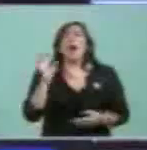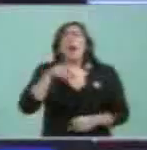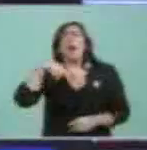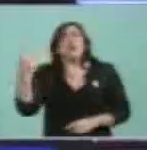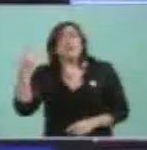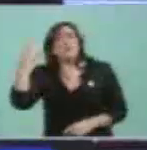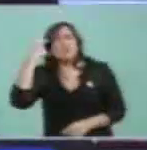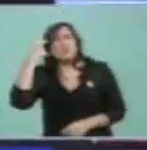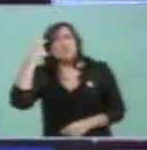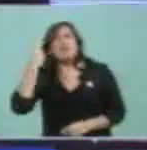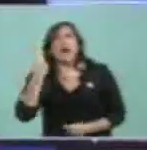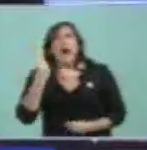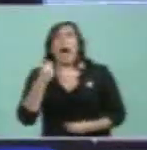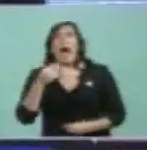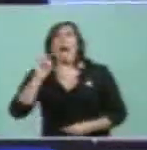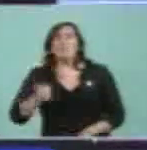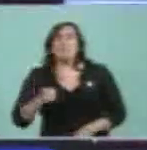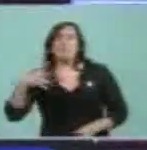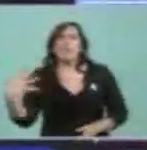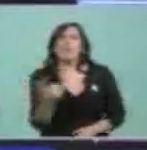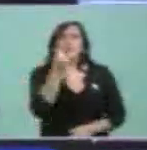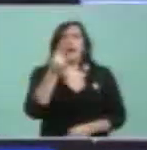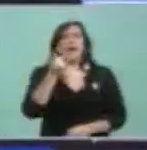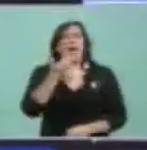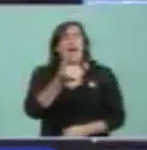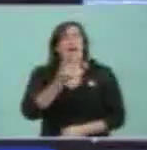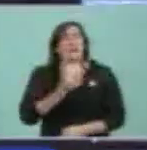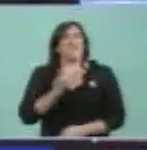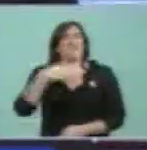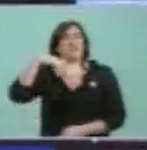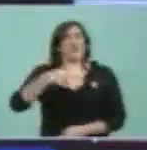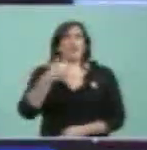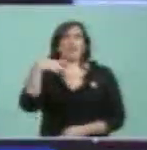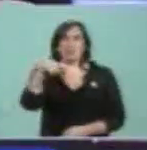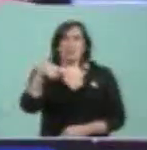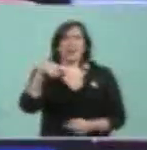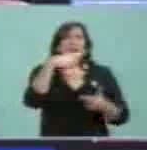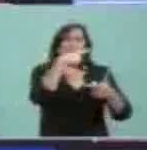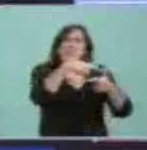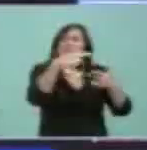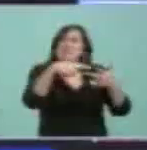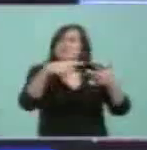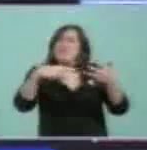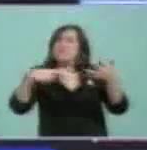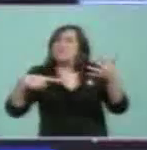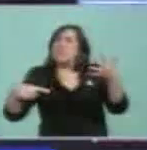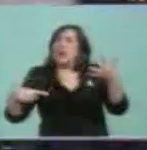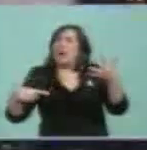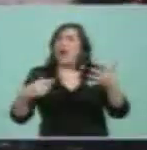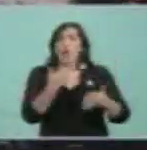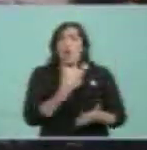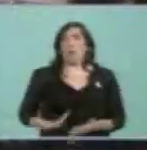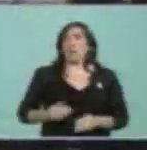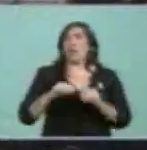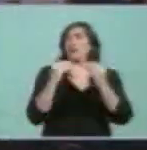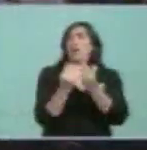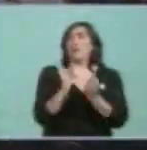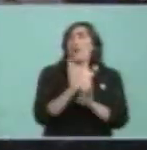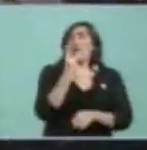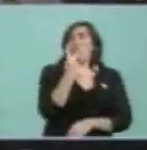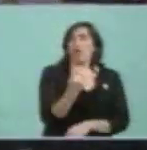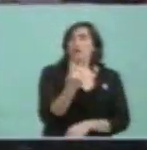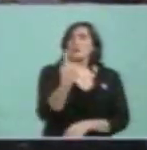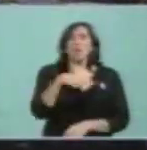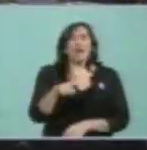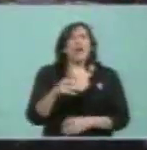tal vez la recuperación de la CFJP y reúno todo porque fueron dos gobiernos, pero es